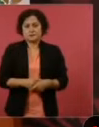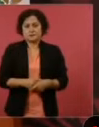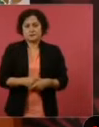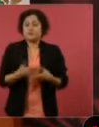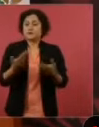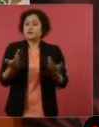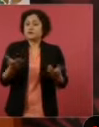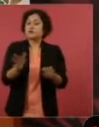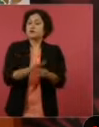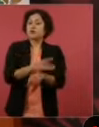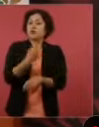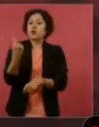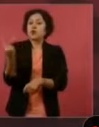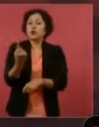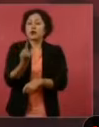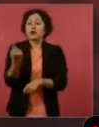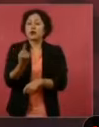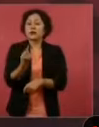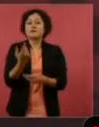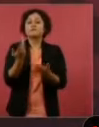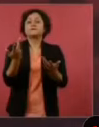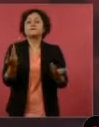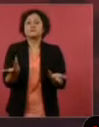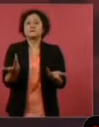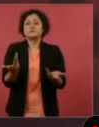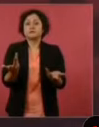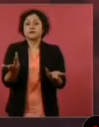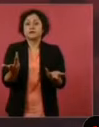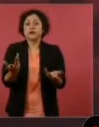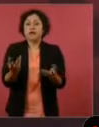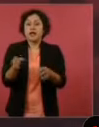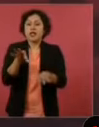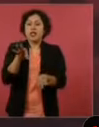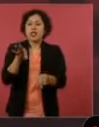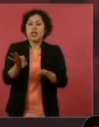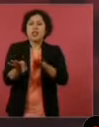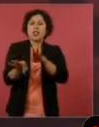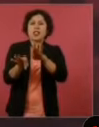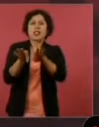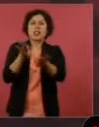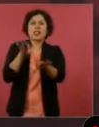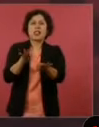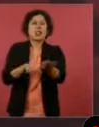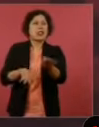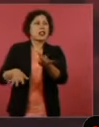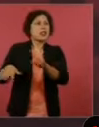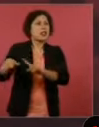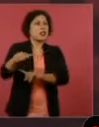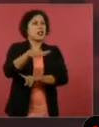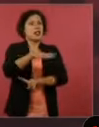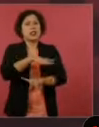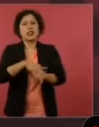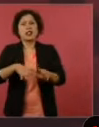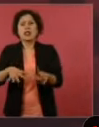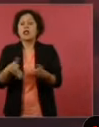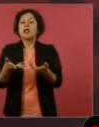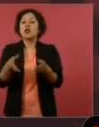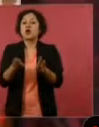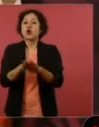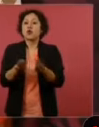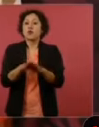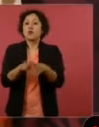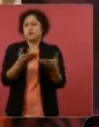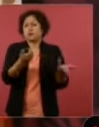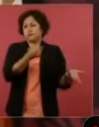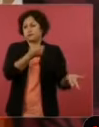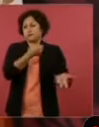qué crearon todo este ambiente, o cómo lo crearon, con dinero. Así es.